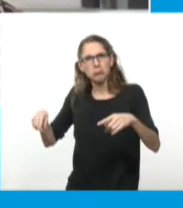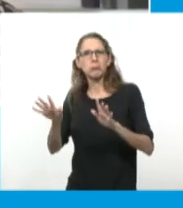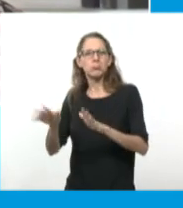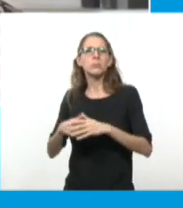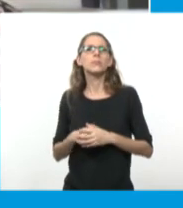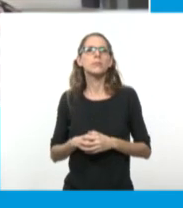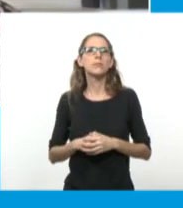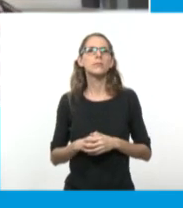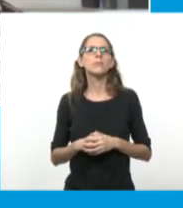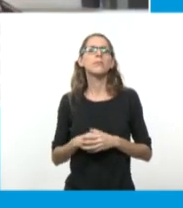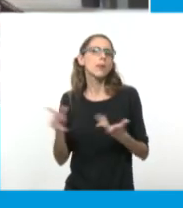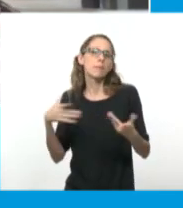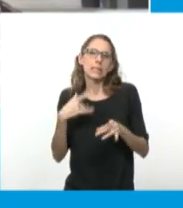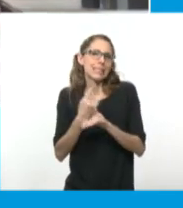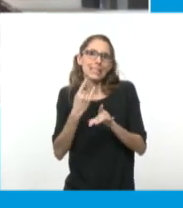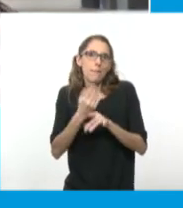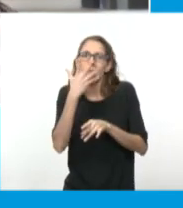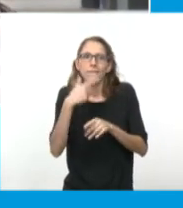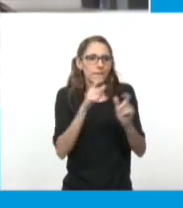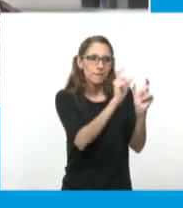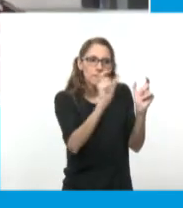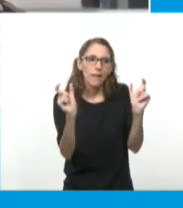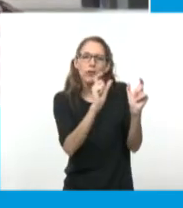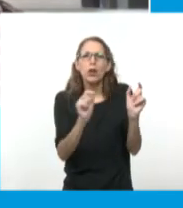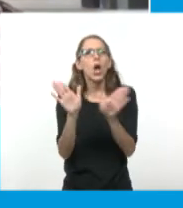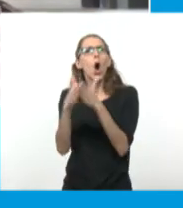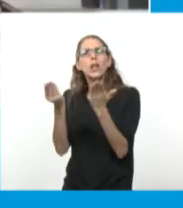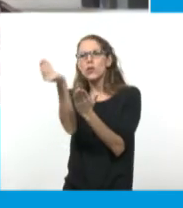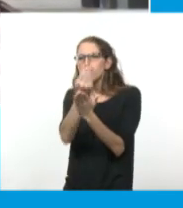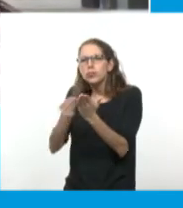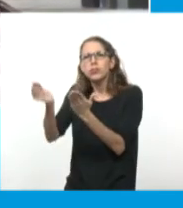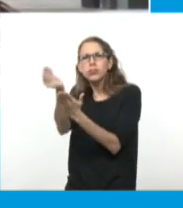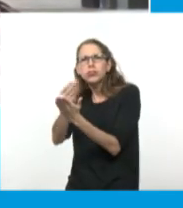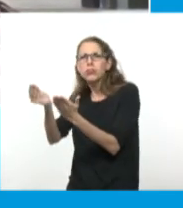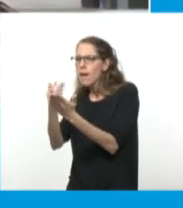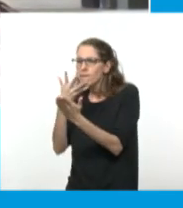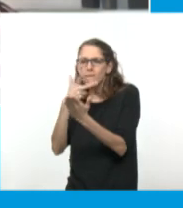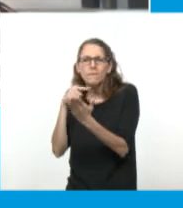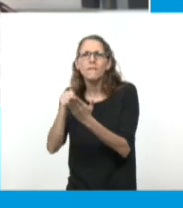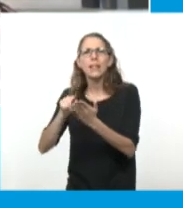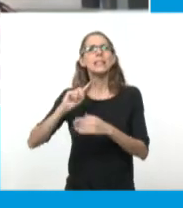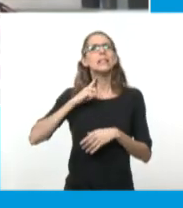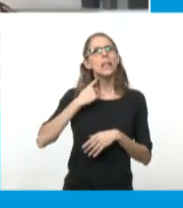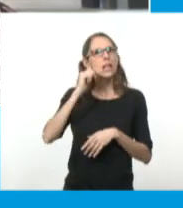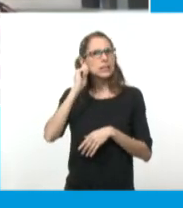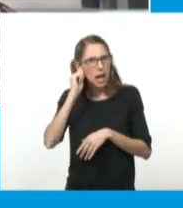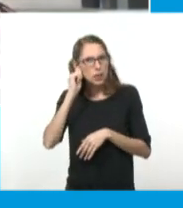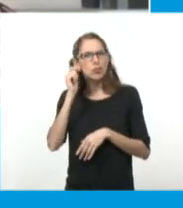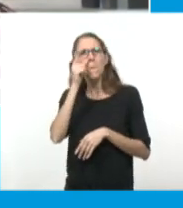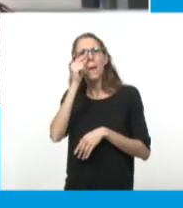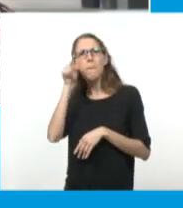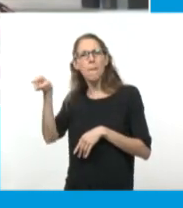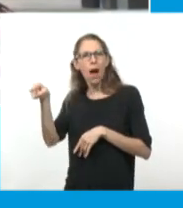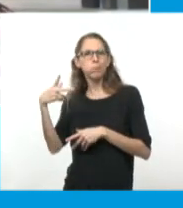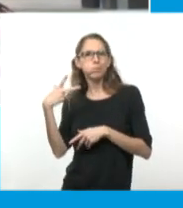Bueno, siempre me gustaron mucho las historietas, los libros ilustrados. Y a los 13 años, precisamente, mi papá compró la